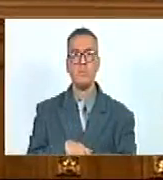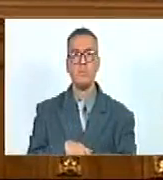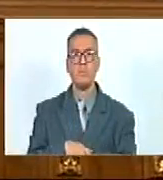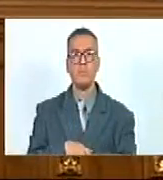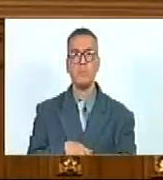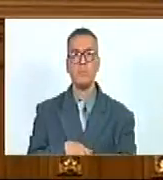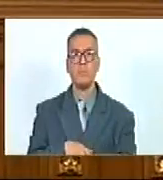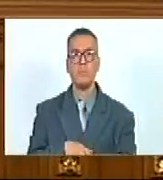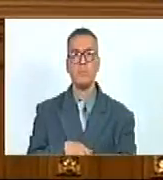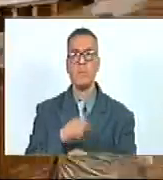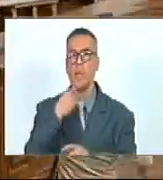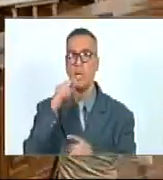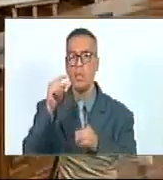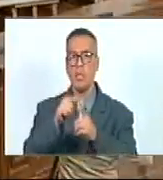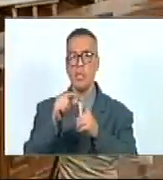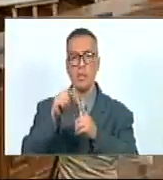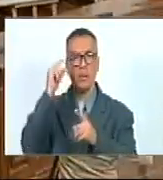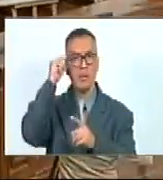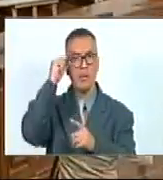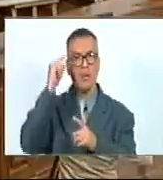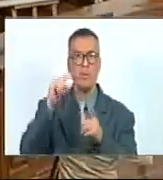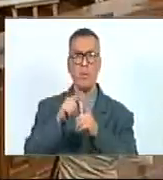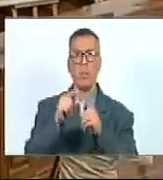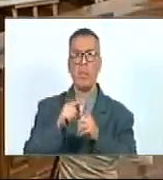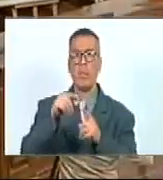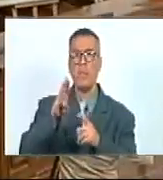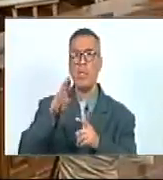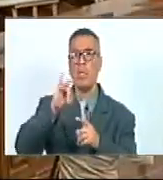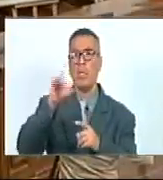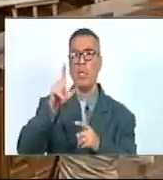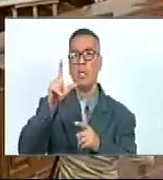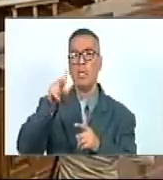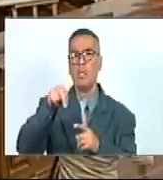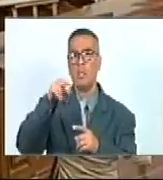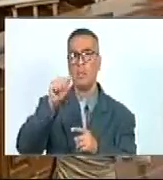Dejo en el Derecho de Palabra La Diputada Carriana Arriechi